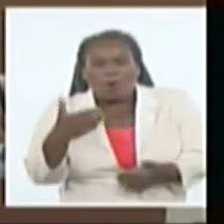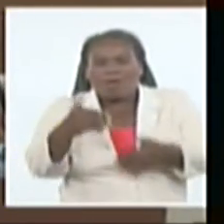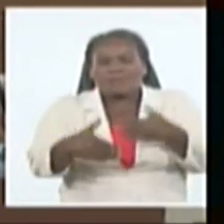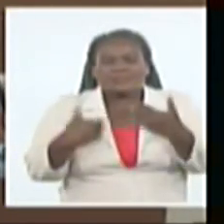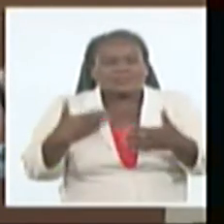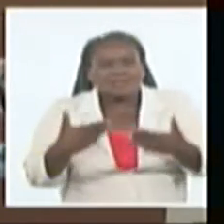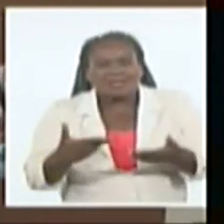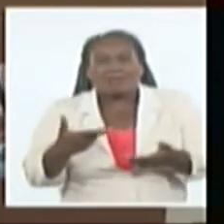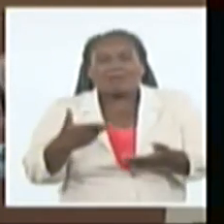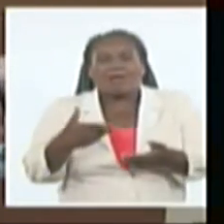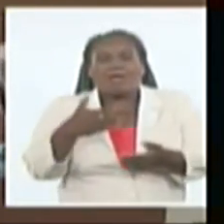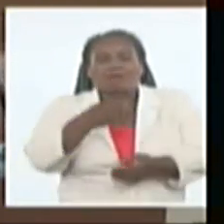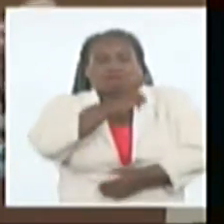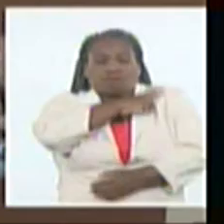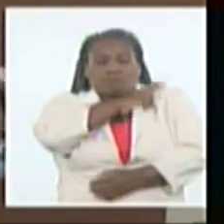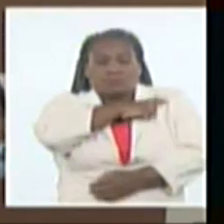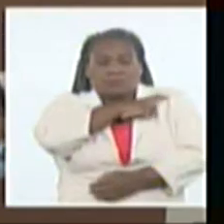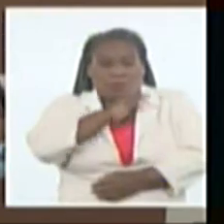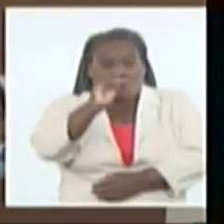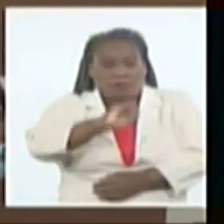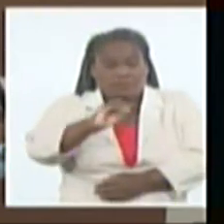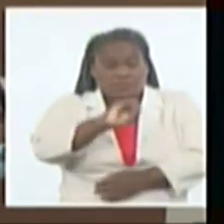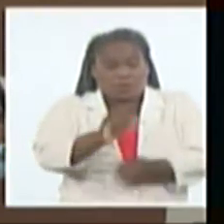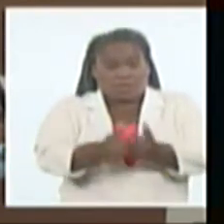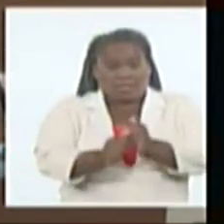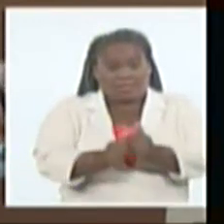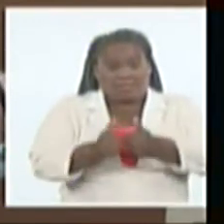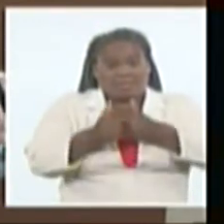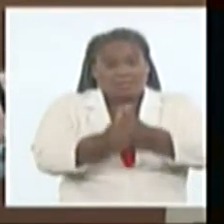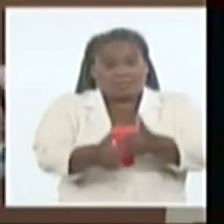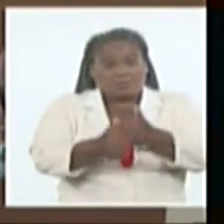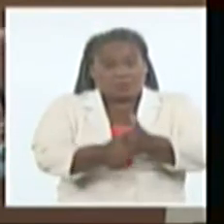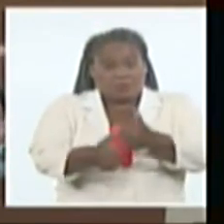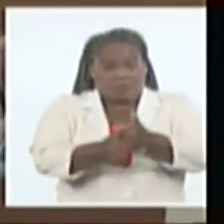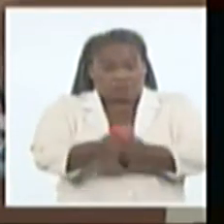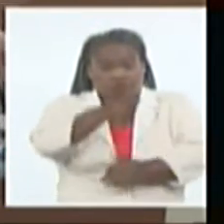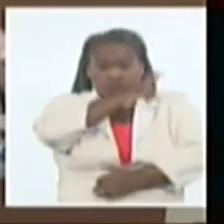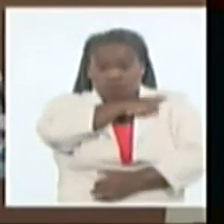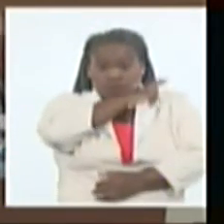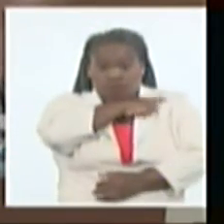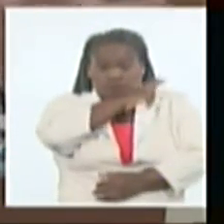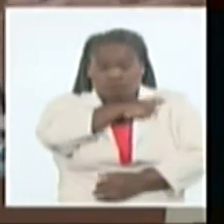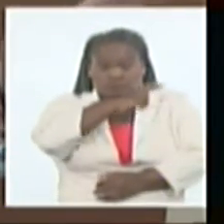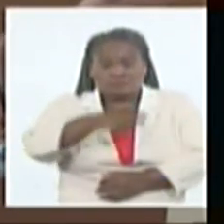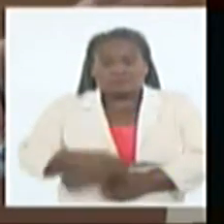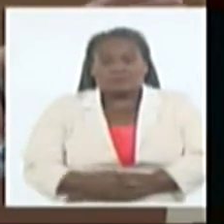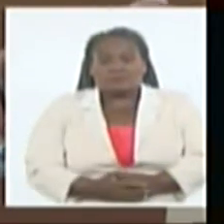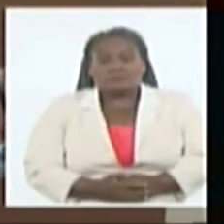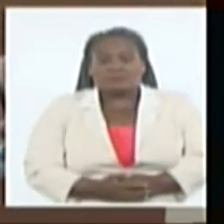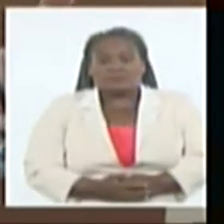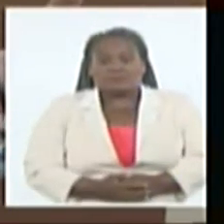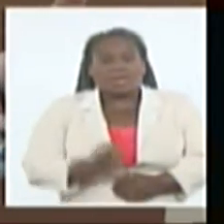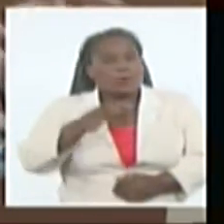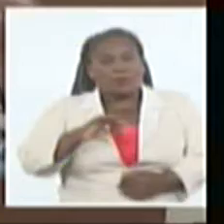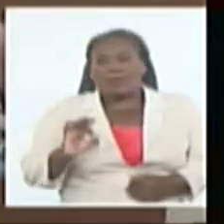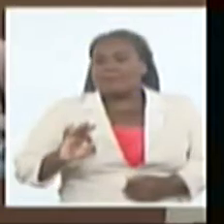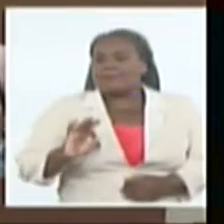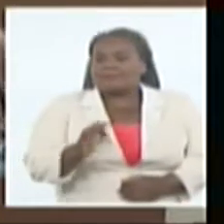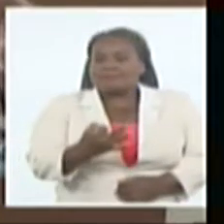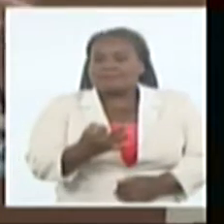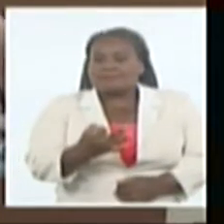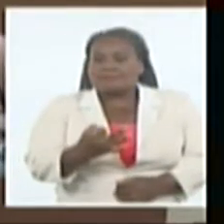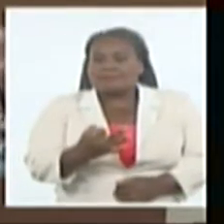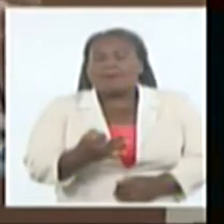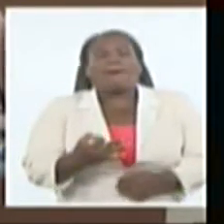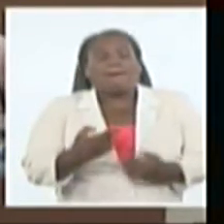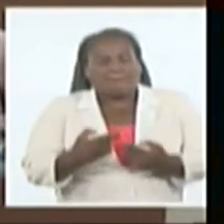dirección de la organización o en el asesoramiento de la dirección de la... No es lo perfecto, pero sí